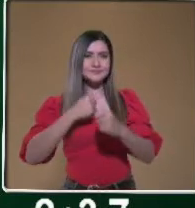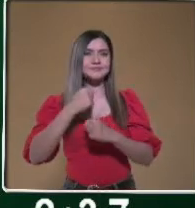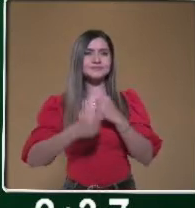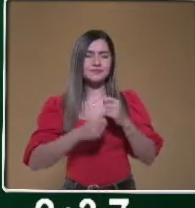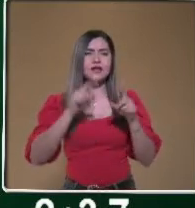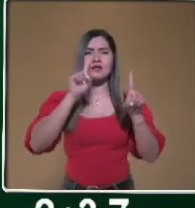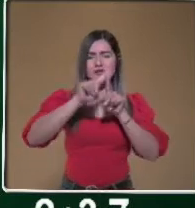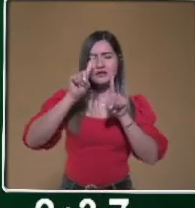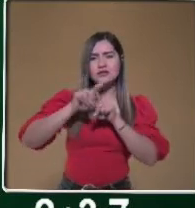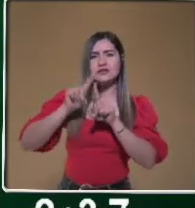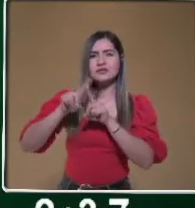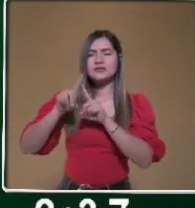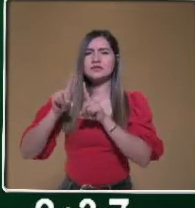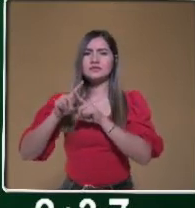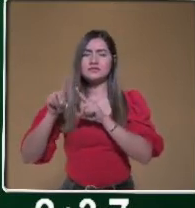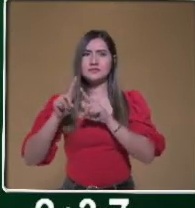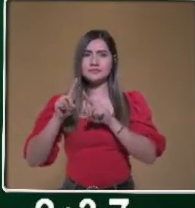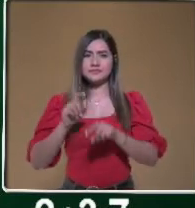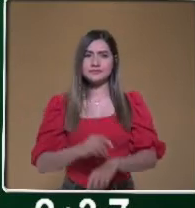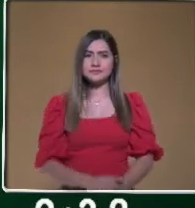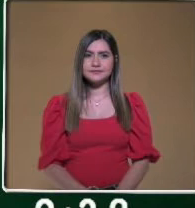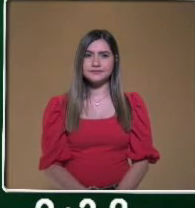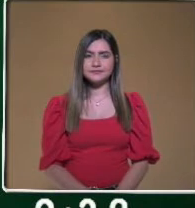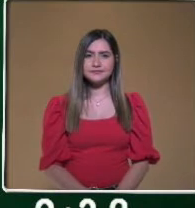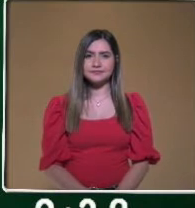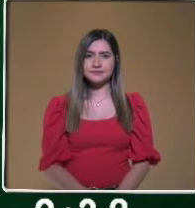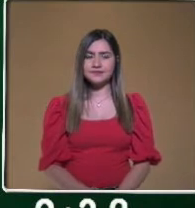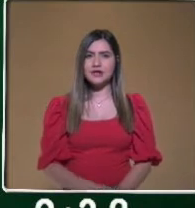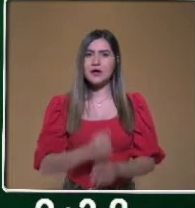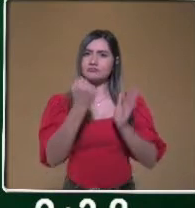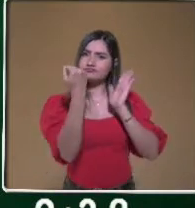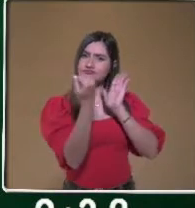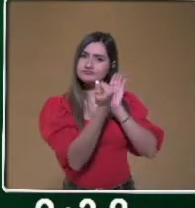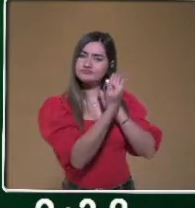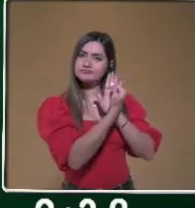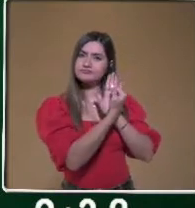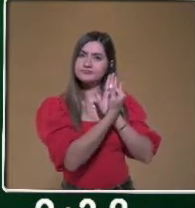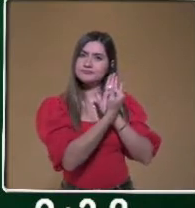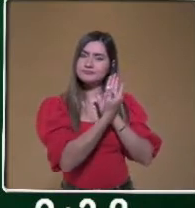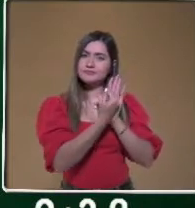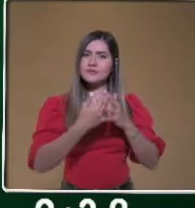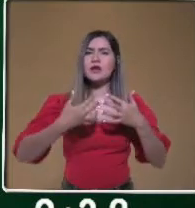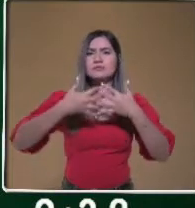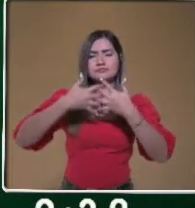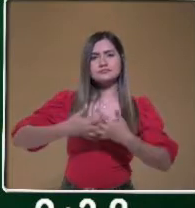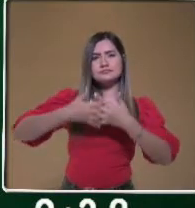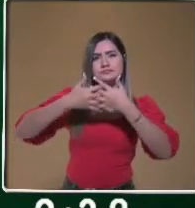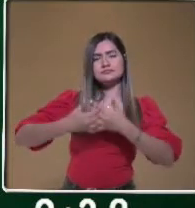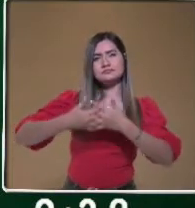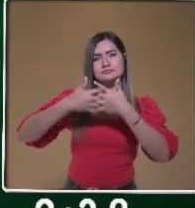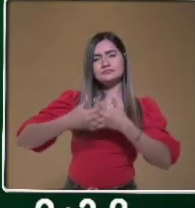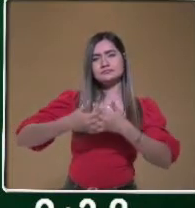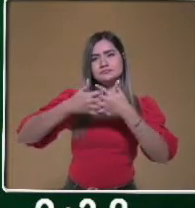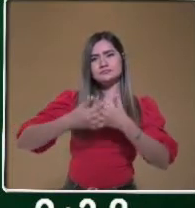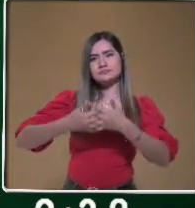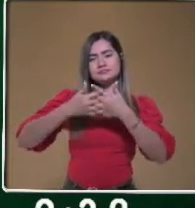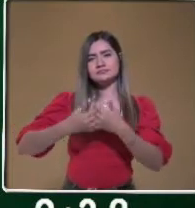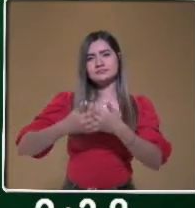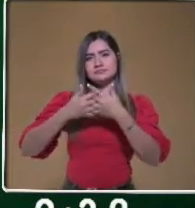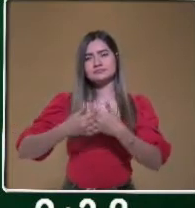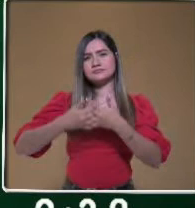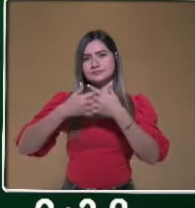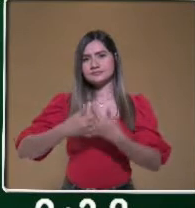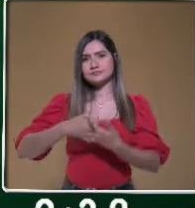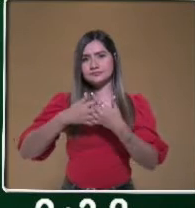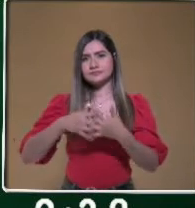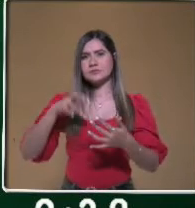marcas que ofrecen también este tipo de productos en donde dicen que su empresa es totalmente responsable